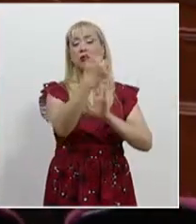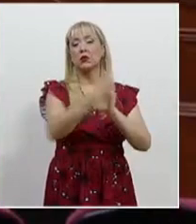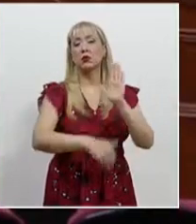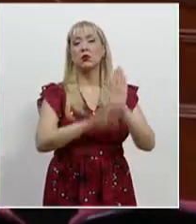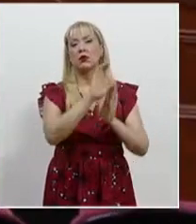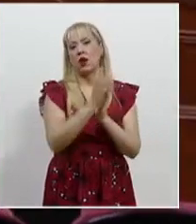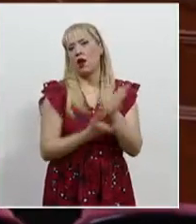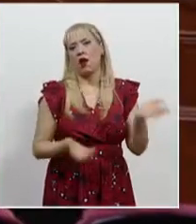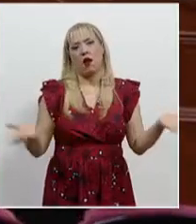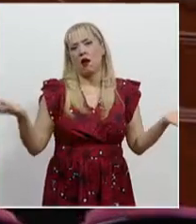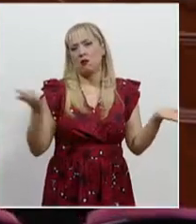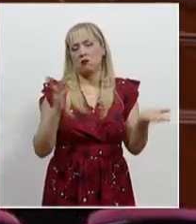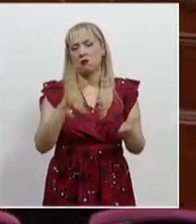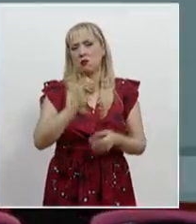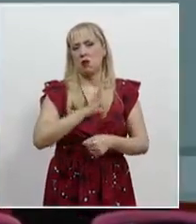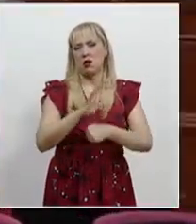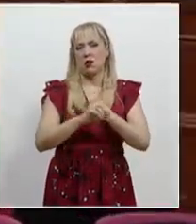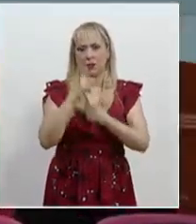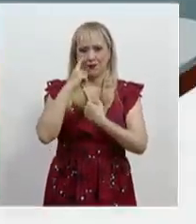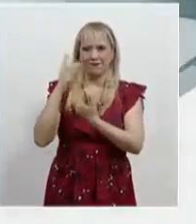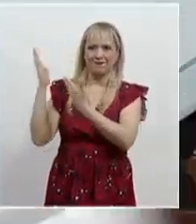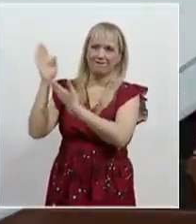ministra presidenta, Norma Lucía Piña Hernández.